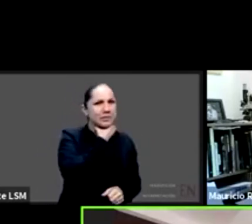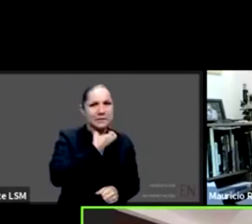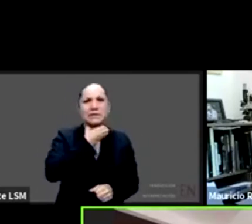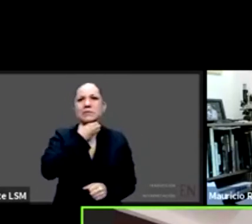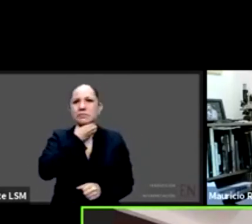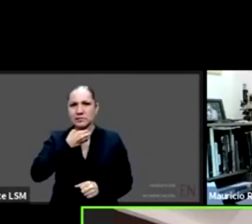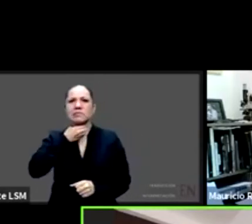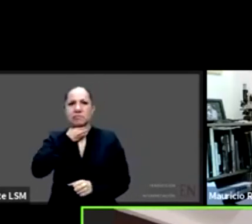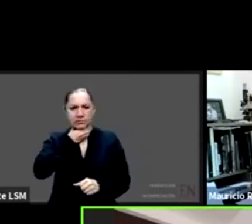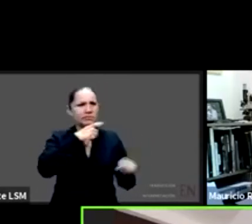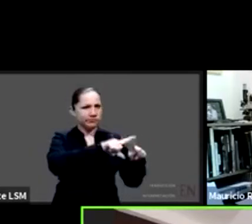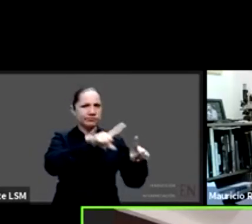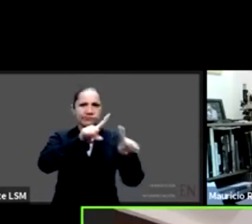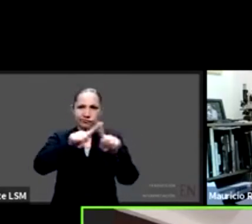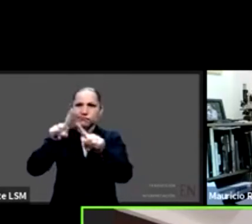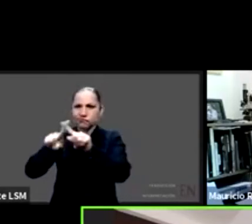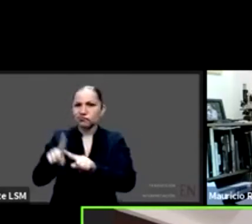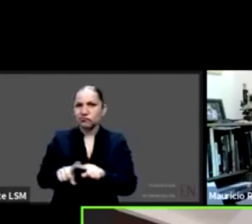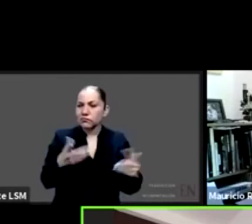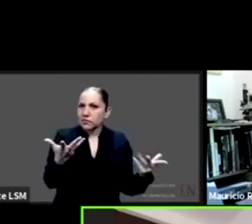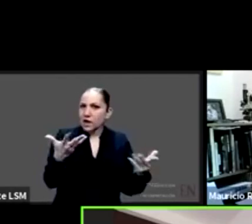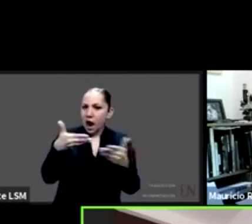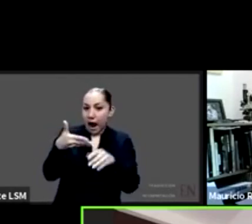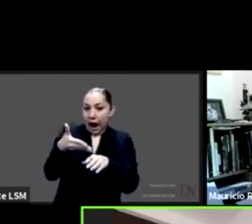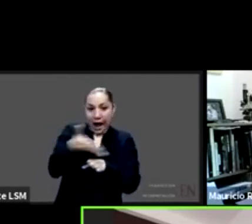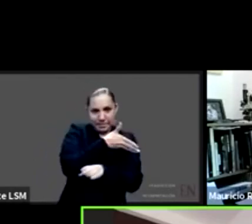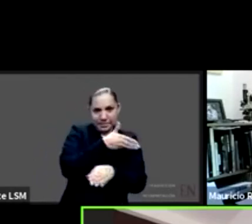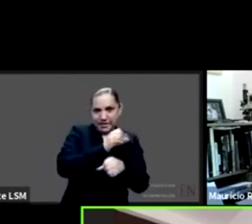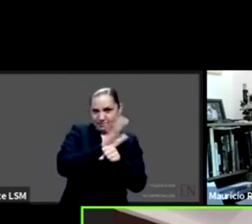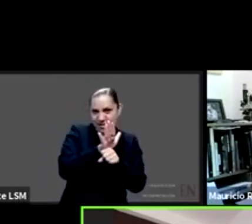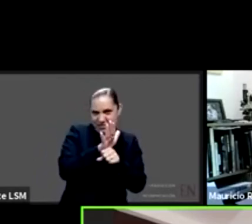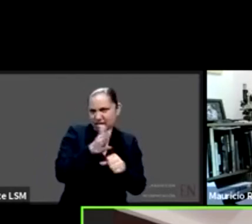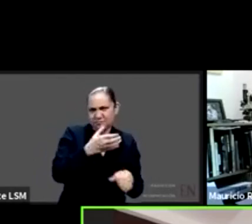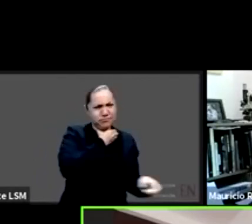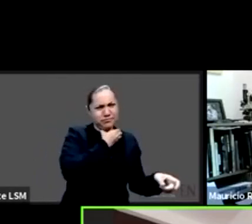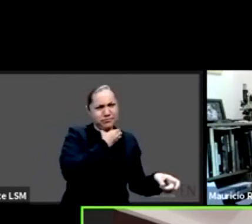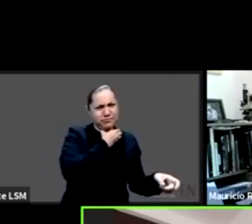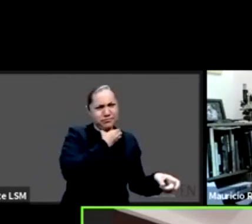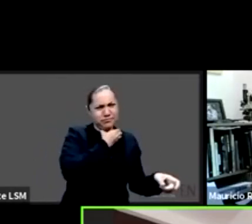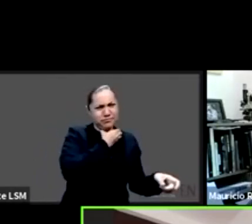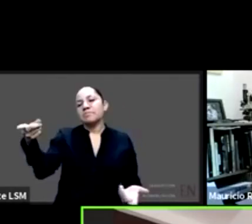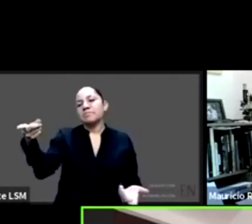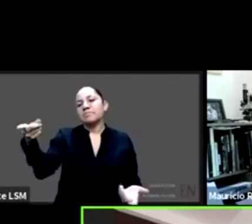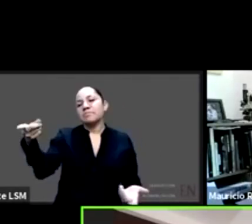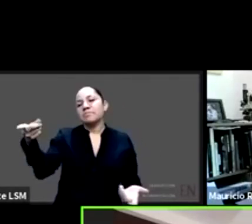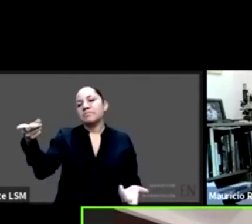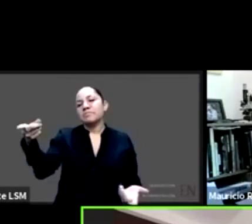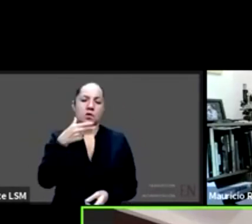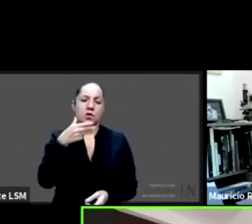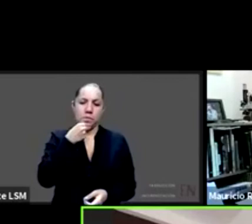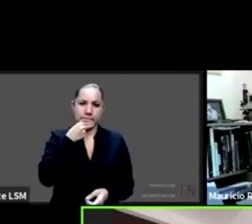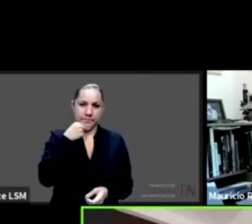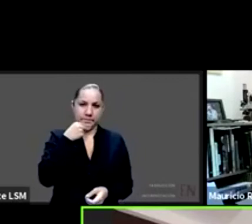¿no? y hay que tomar en cuenta que hay muchas personas con discapacidad como lo mencionó el doctor Ricardo Cortés Alcalá que por